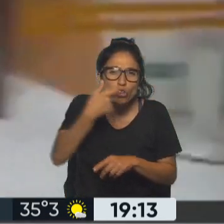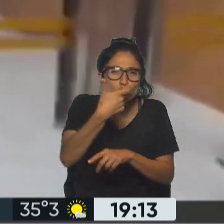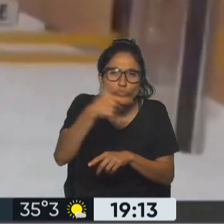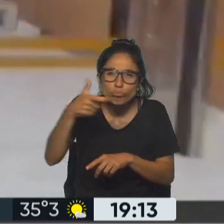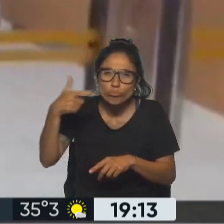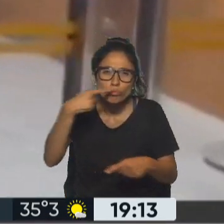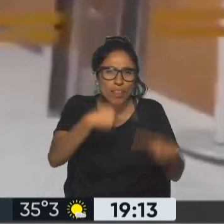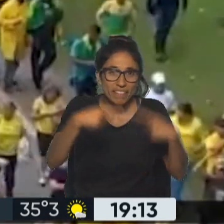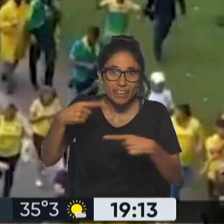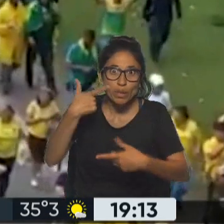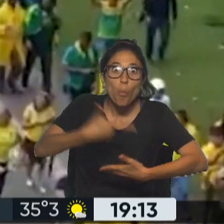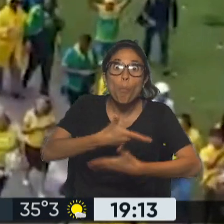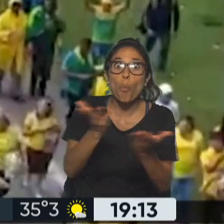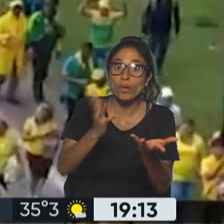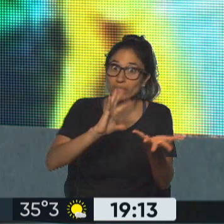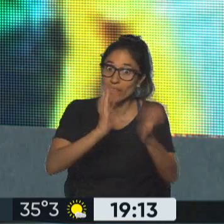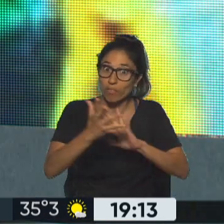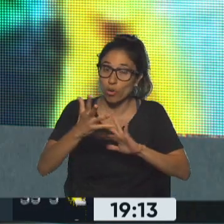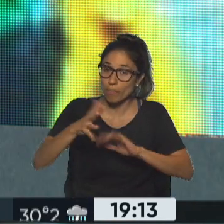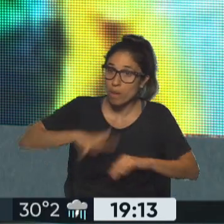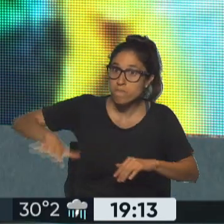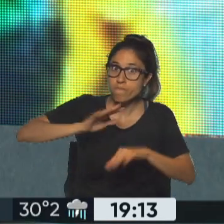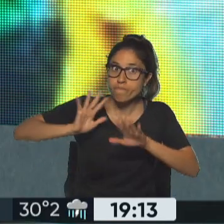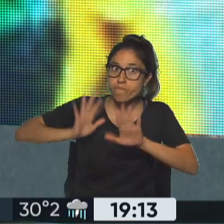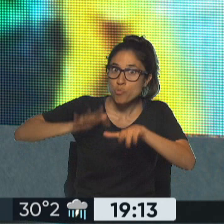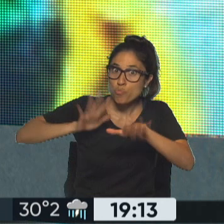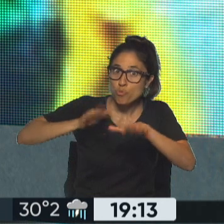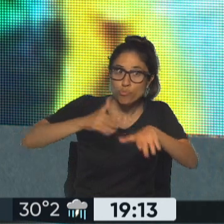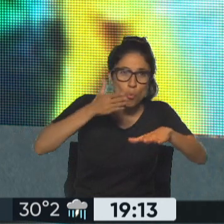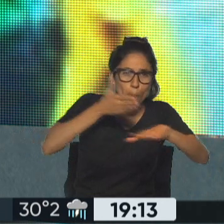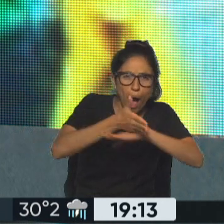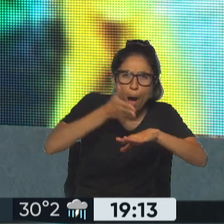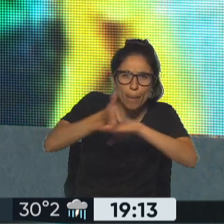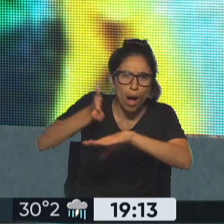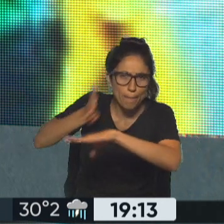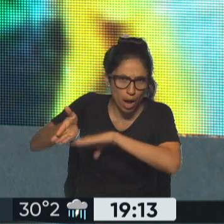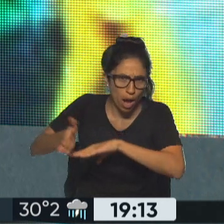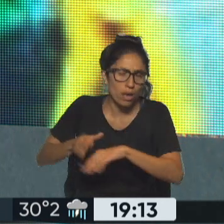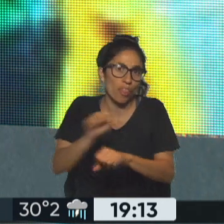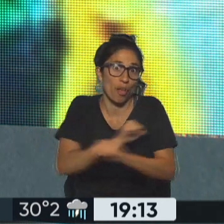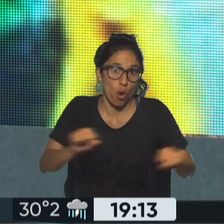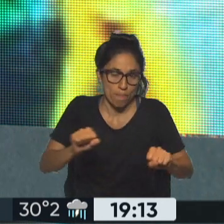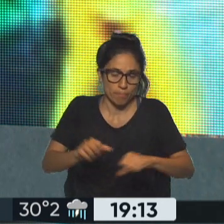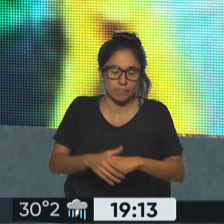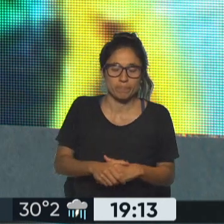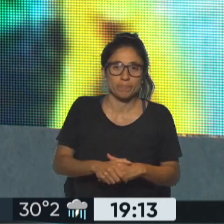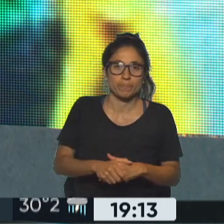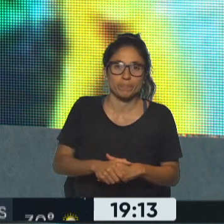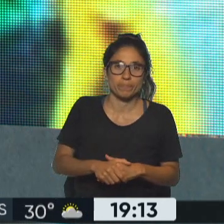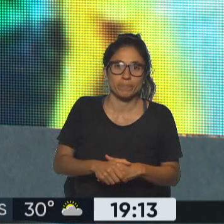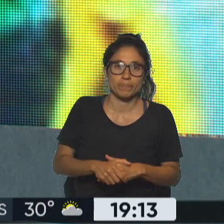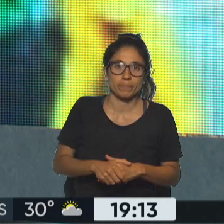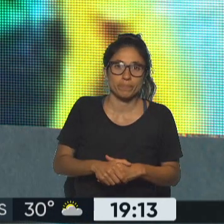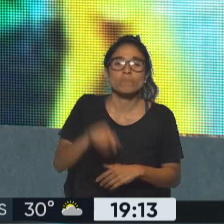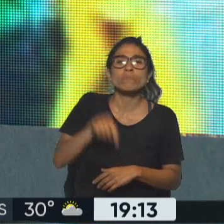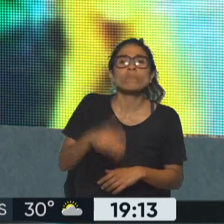acceden vamos a escuchar un ratito nada más al presidente de Brasilia Lula podemos ir viendo